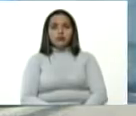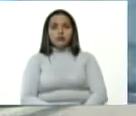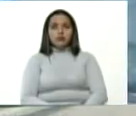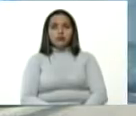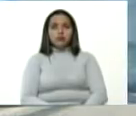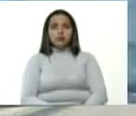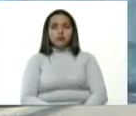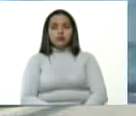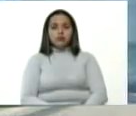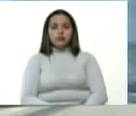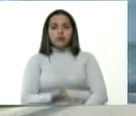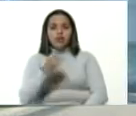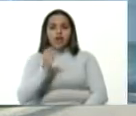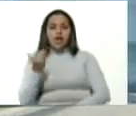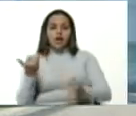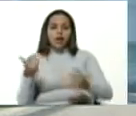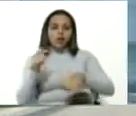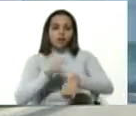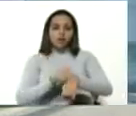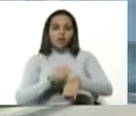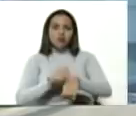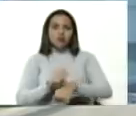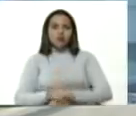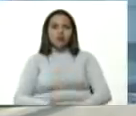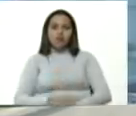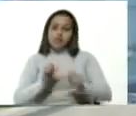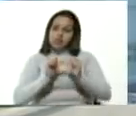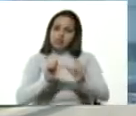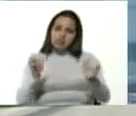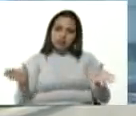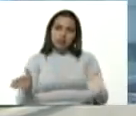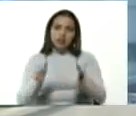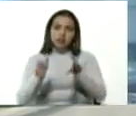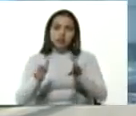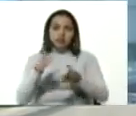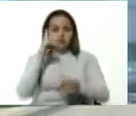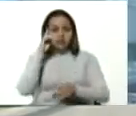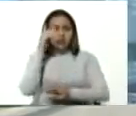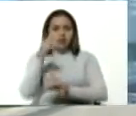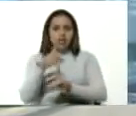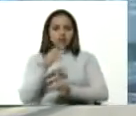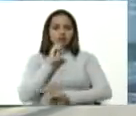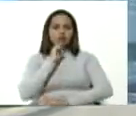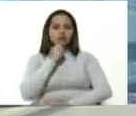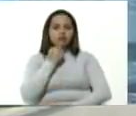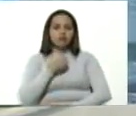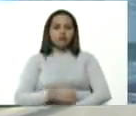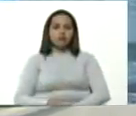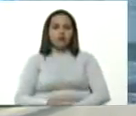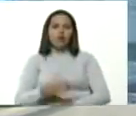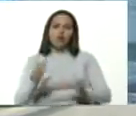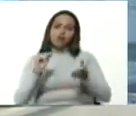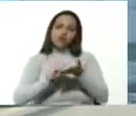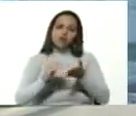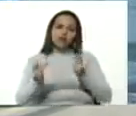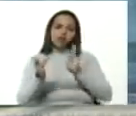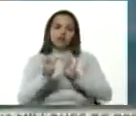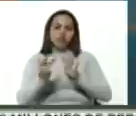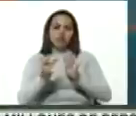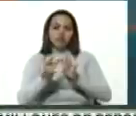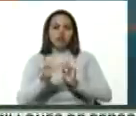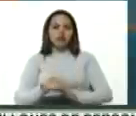Es lo que ha ocurrido a esta hora exactamente y sigue ocurriendo exactamente directamente desde Moscú. A esta hora nos enlazamos. Jorge Arriaza